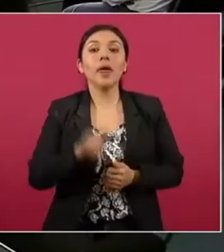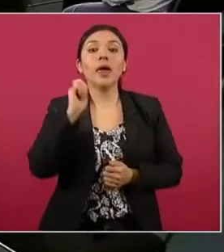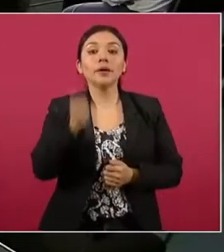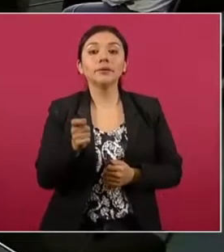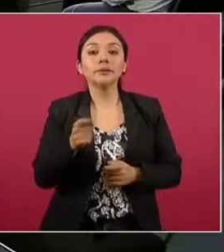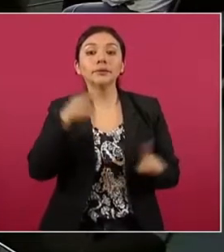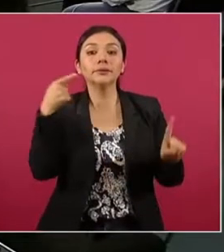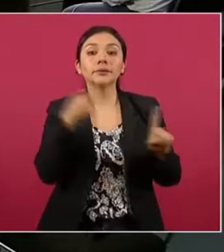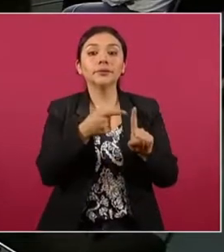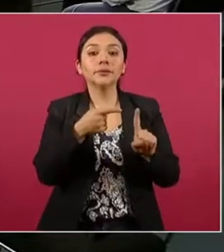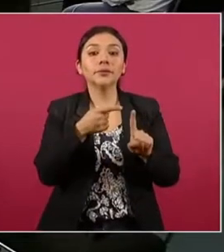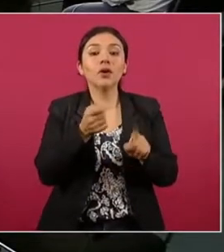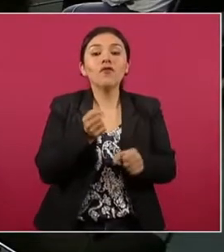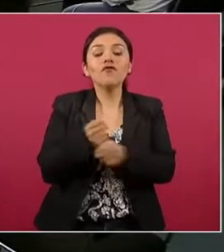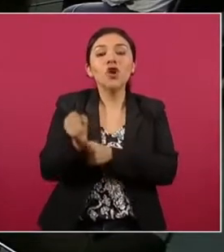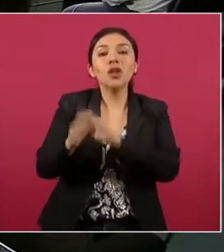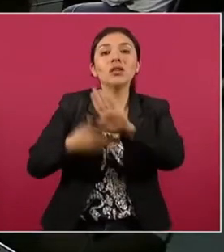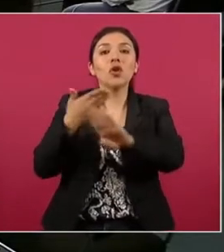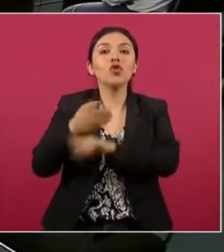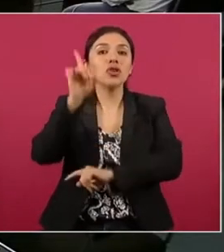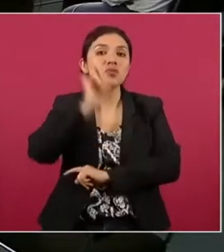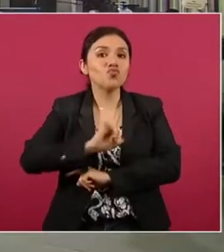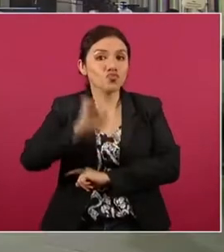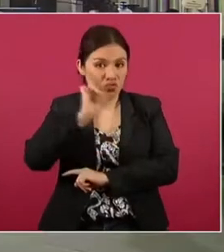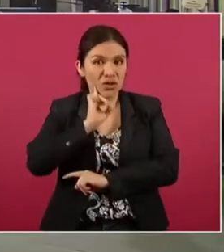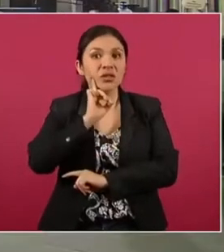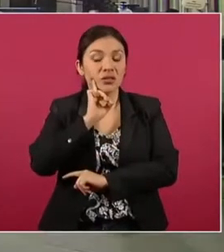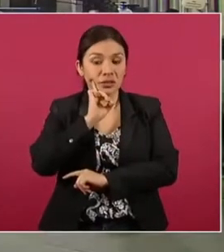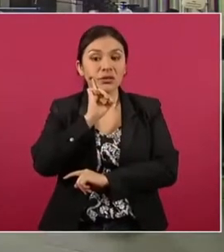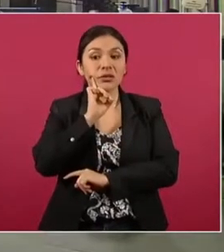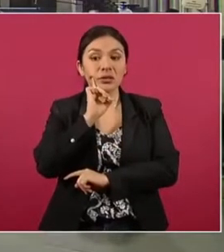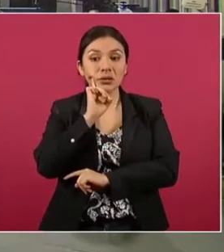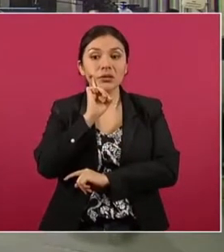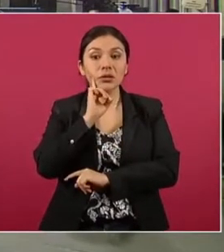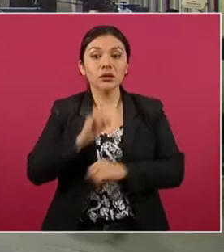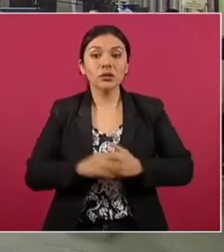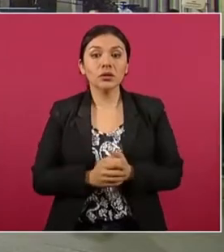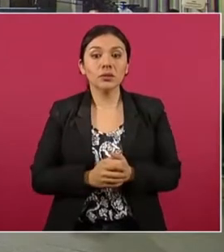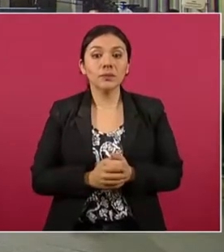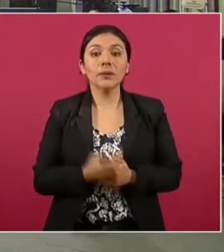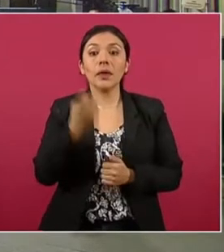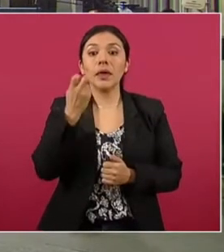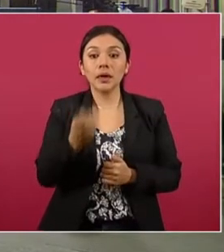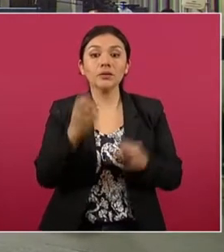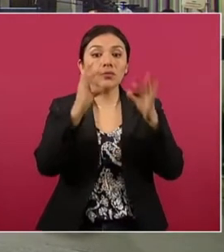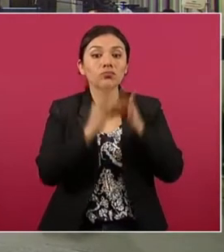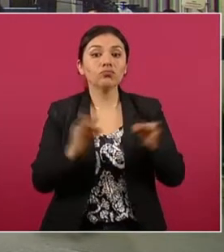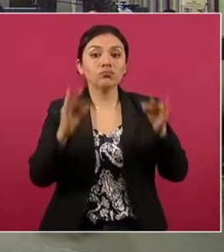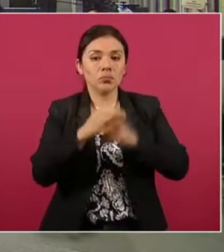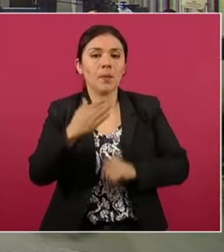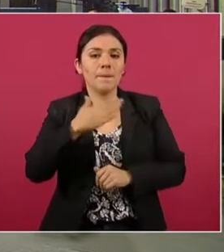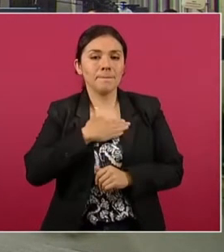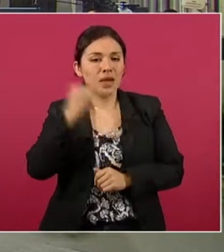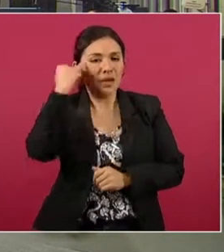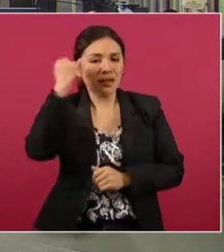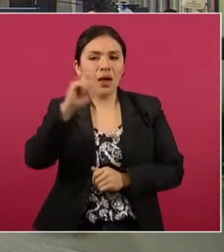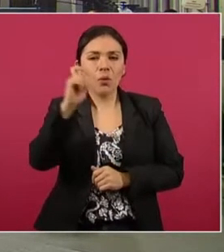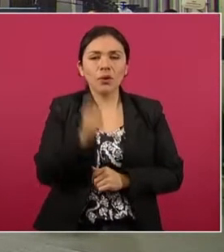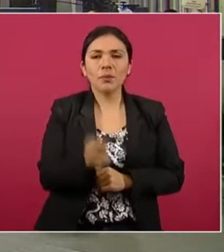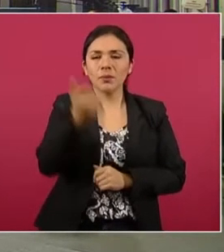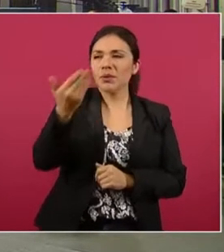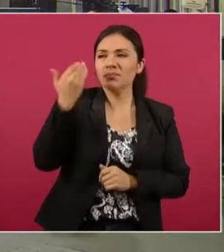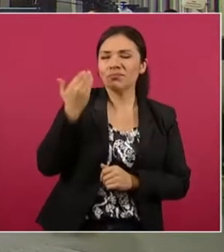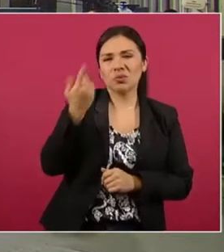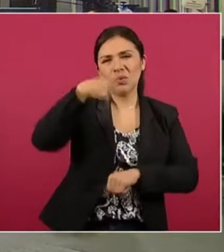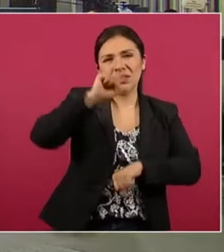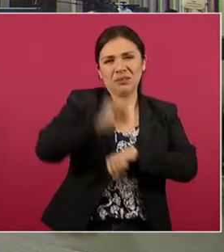El tema de la violencia en contra de las mujeres, precisamente, y ya lo mencionaban, era un planteamiento que yo quería hacer incluso desde la semana pasada, algunas